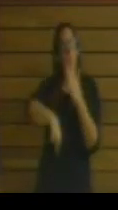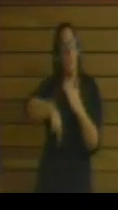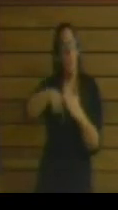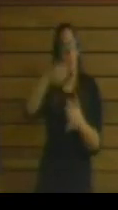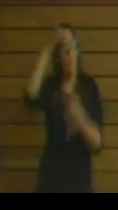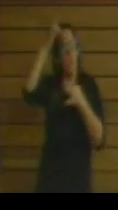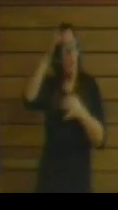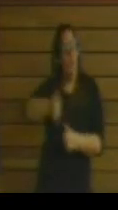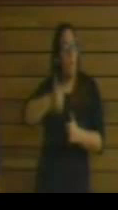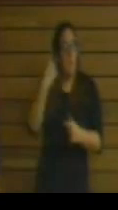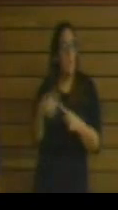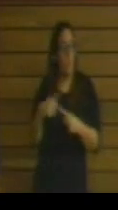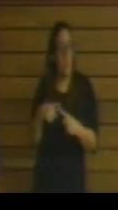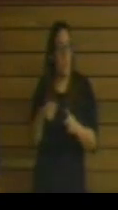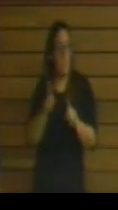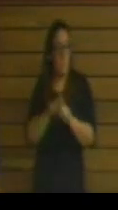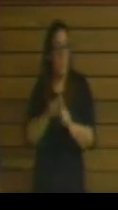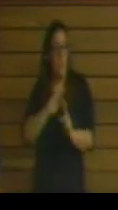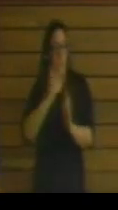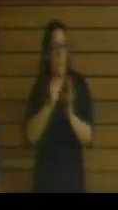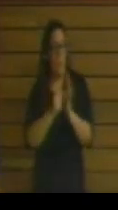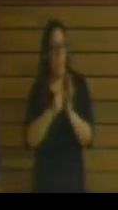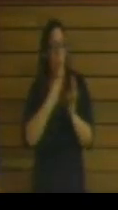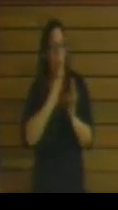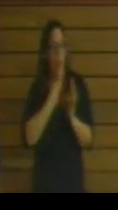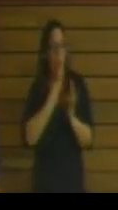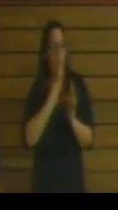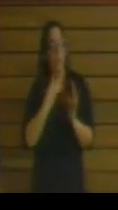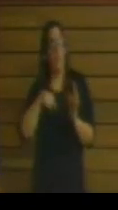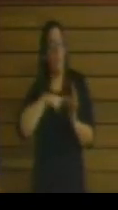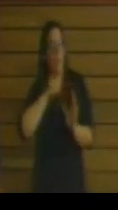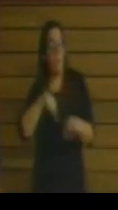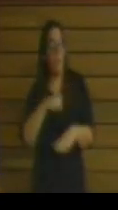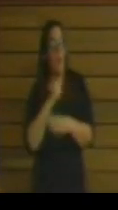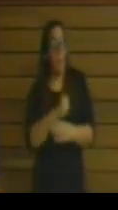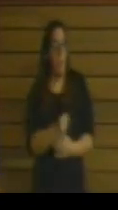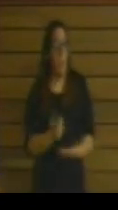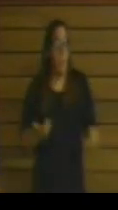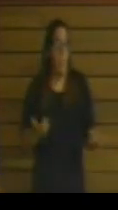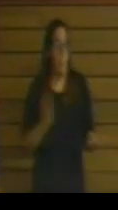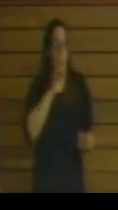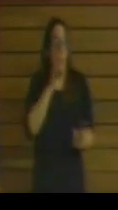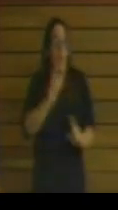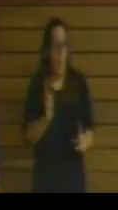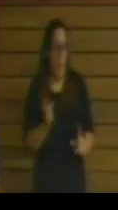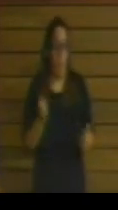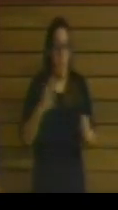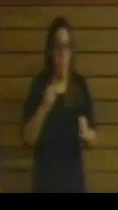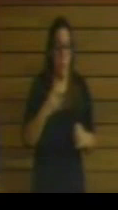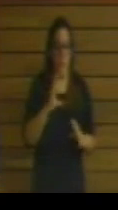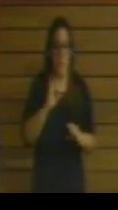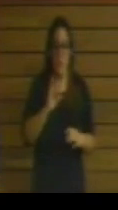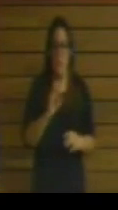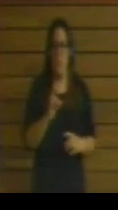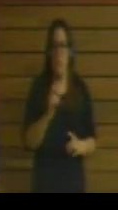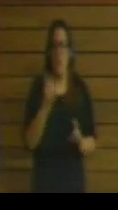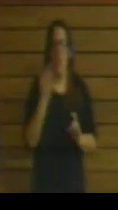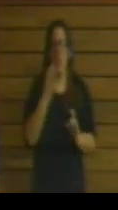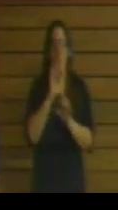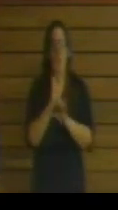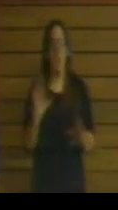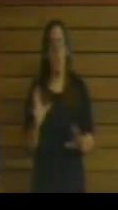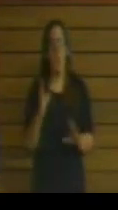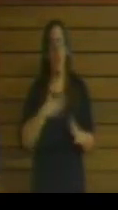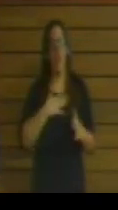desarrollado, como se plantea en el tercer punto, nosotros también lo vamos a apoyar. ¿Por qué no? Por supuesto que sí, pero teniendo claro que el Departamento